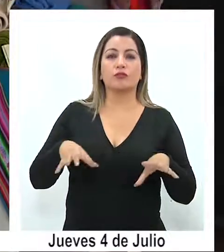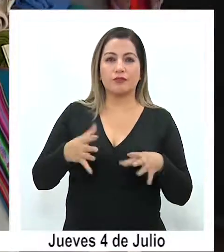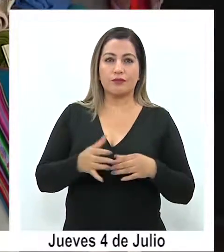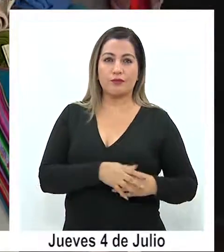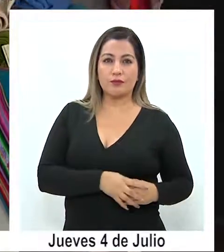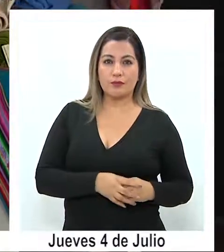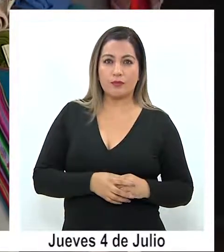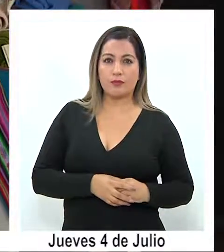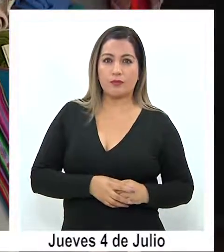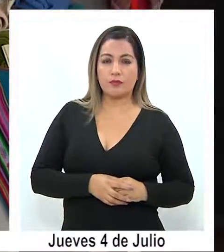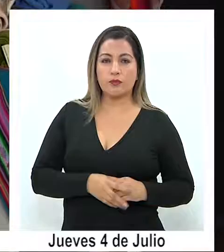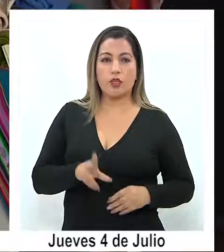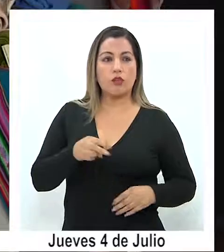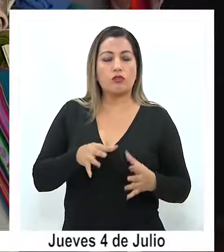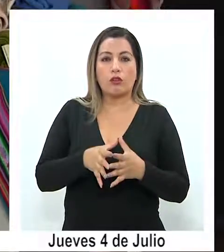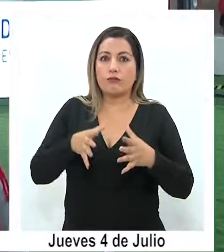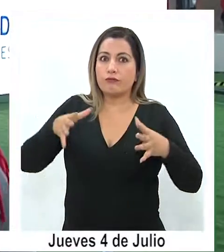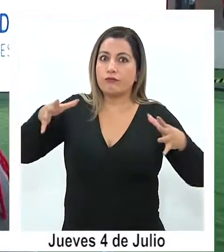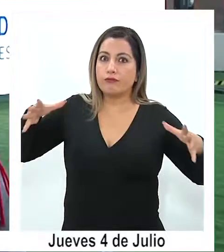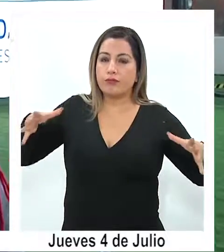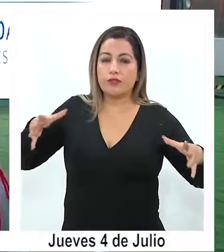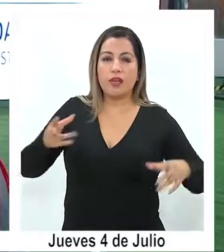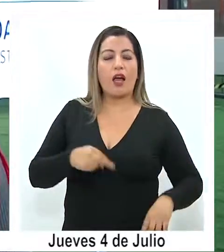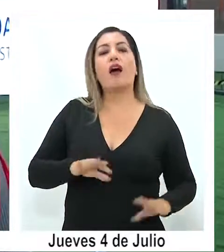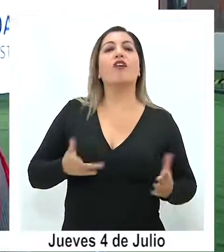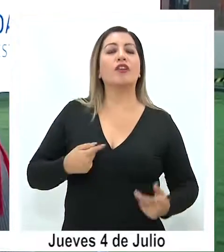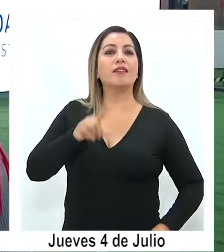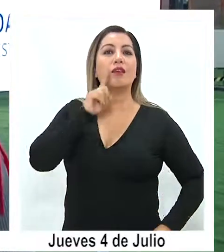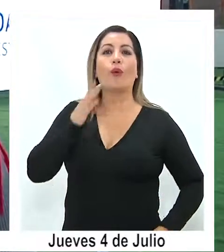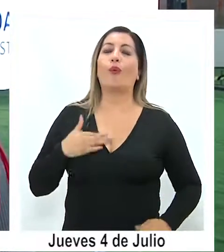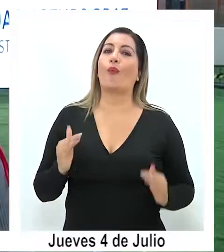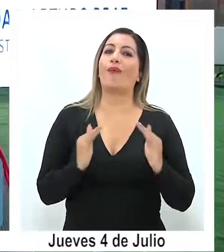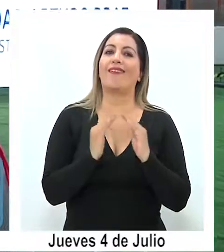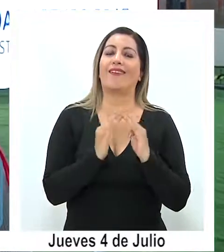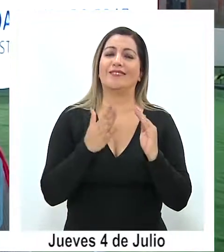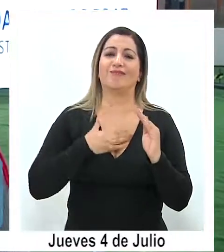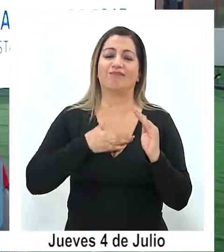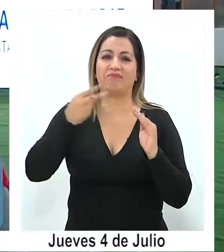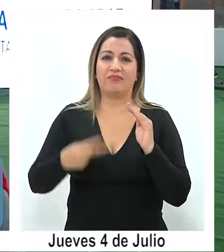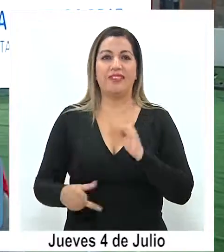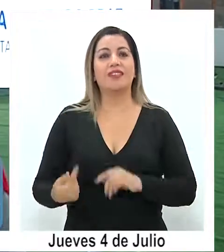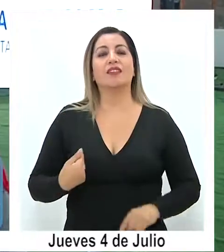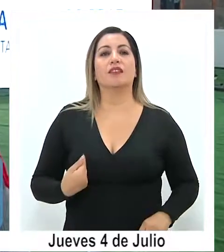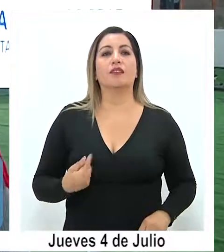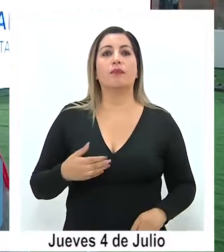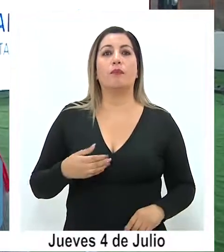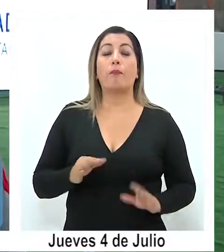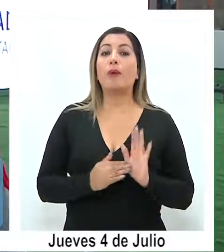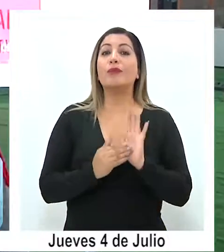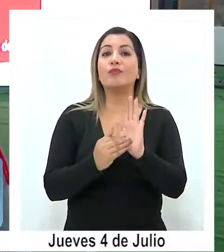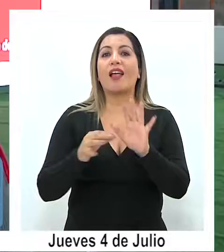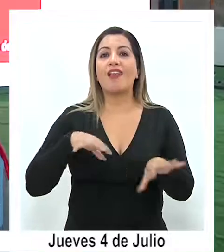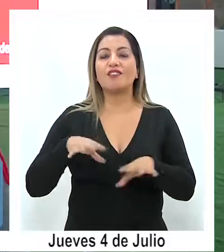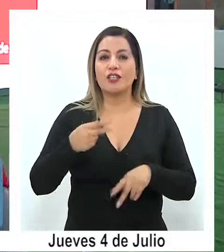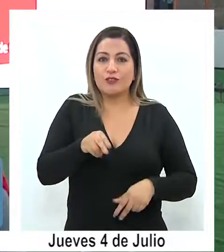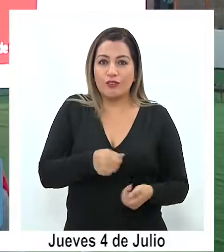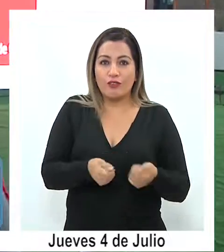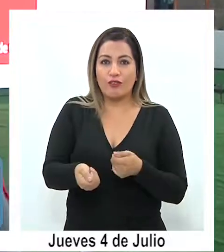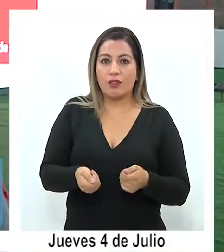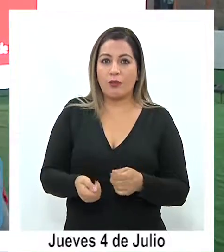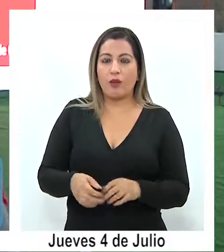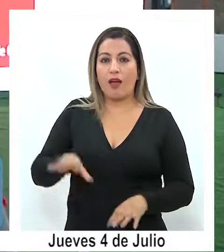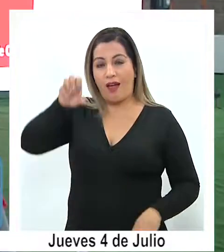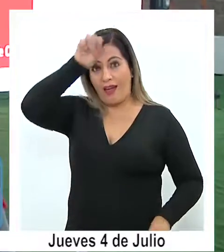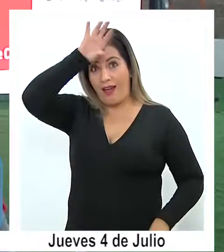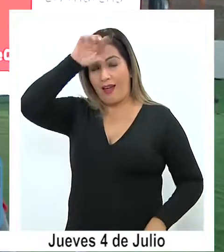asociados. Hemos crecido bastante y ahora tenemos una casa propia donde exhibir nuestros productos, gracias